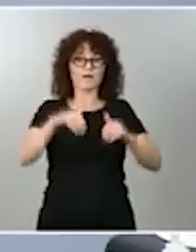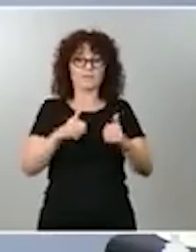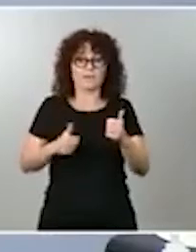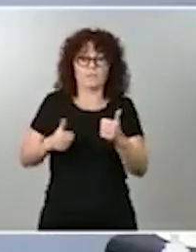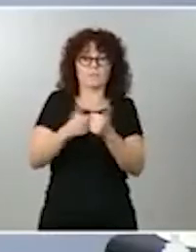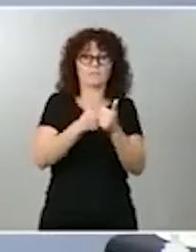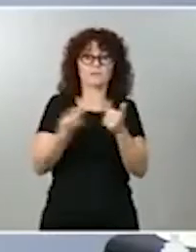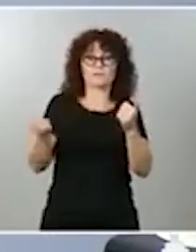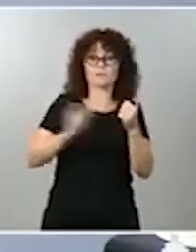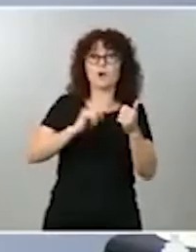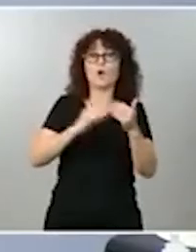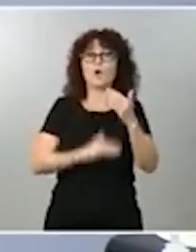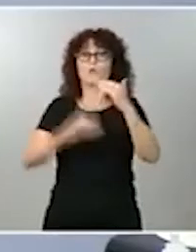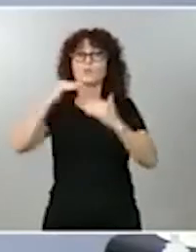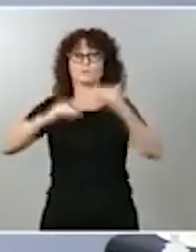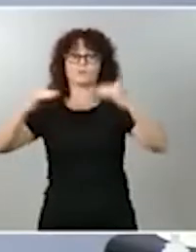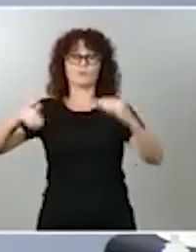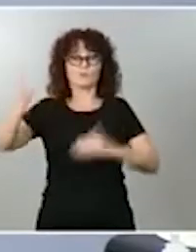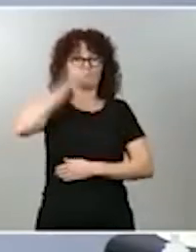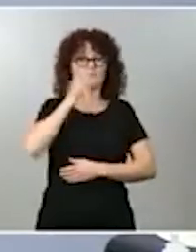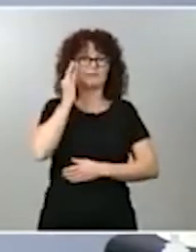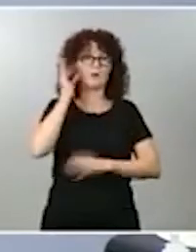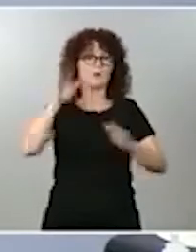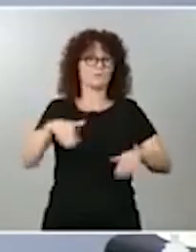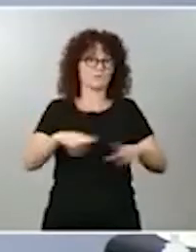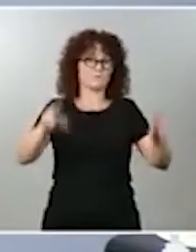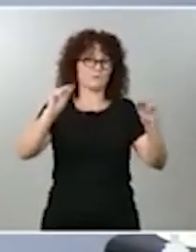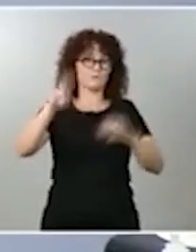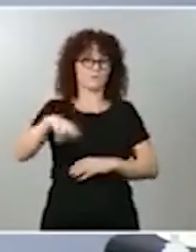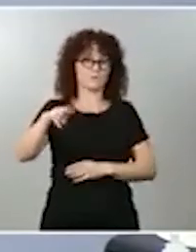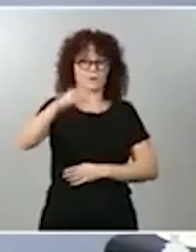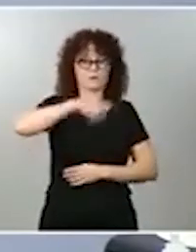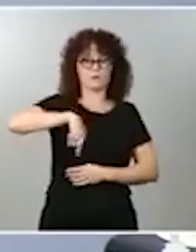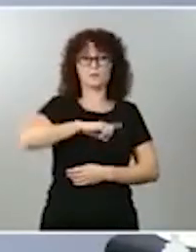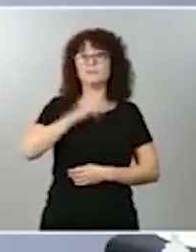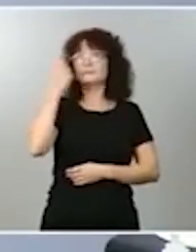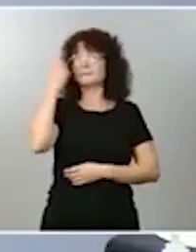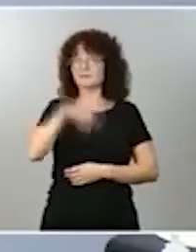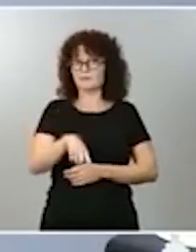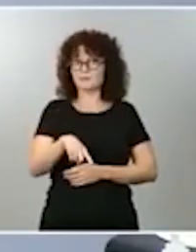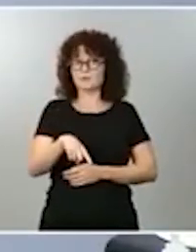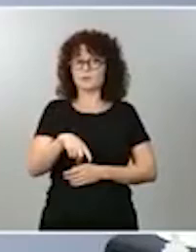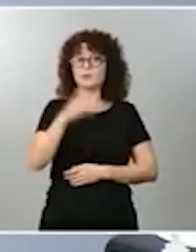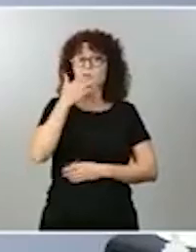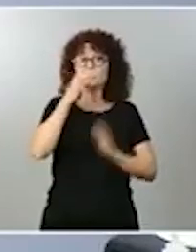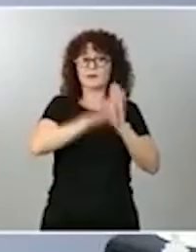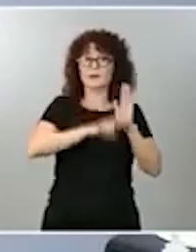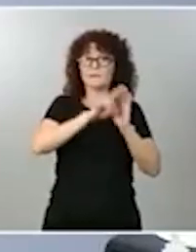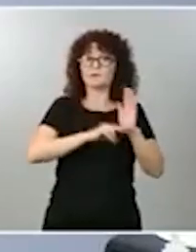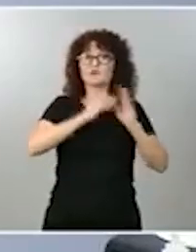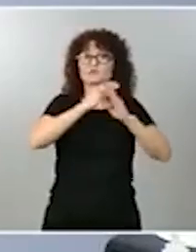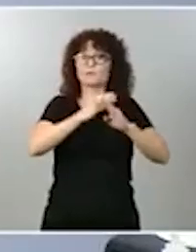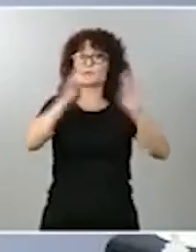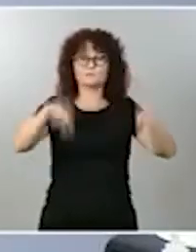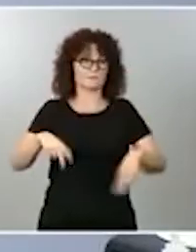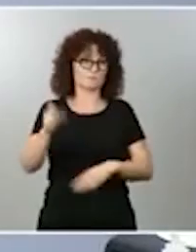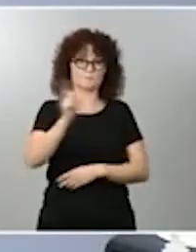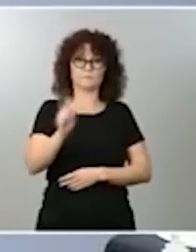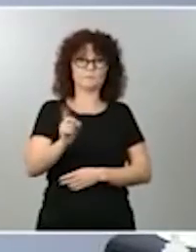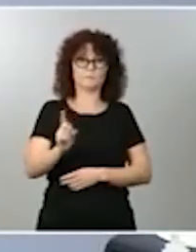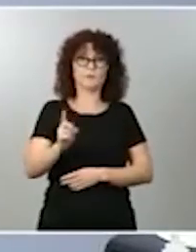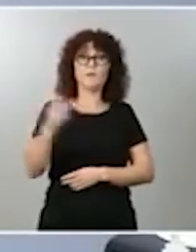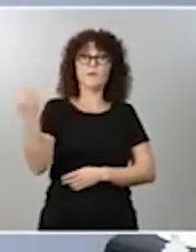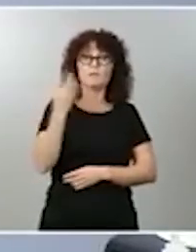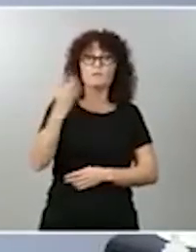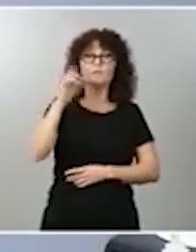desigualdades de género. Somos conscientes de que con estos reglamentos no basta y que tenemos que atajar también lo que pasa fuera